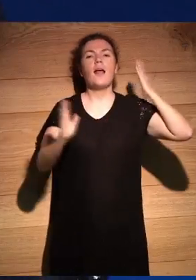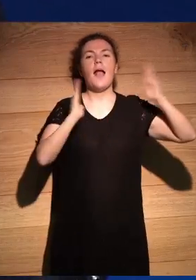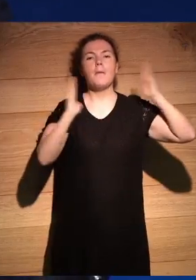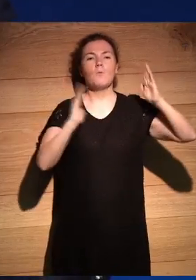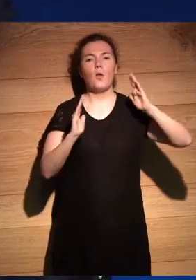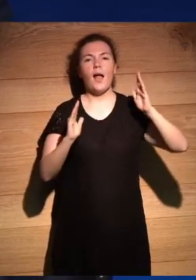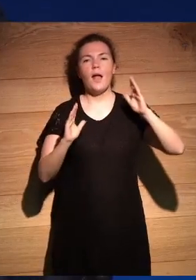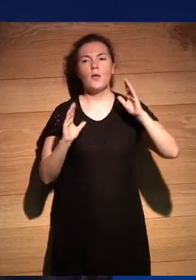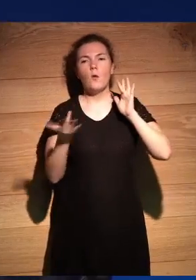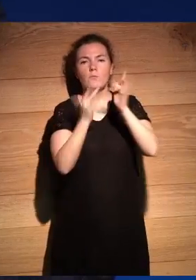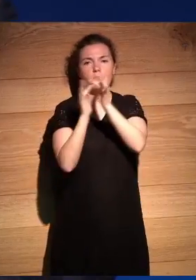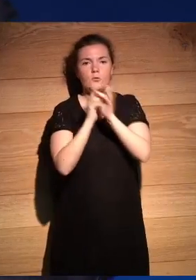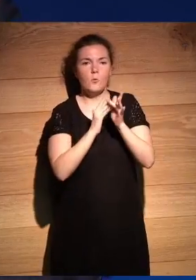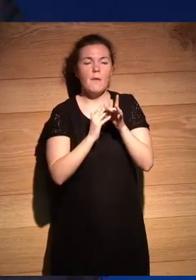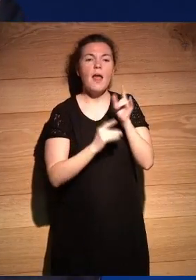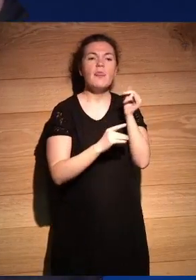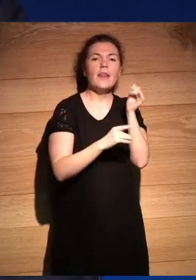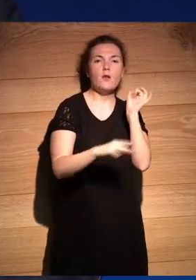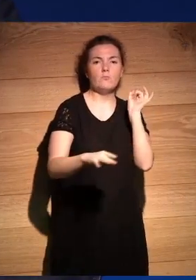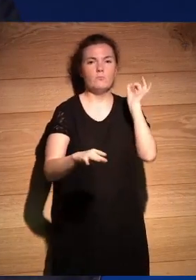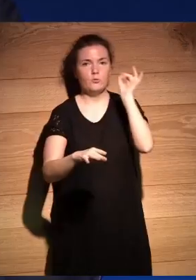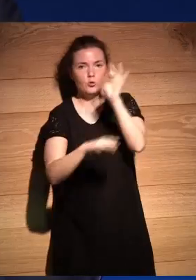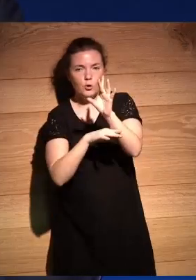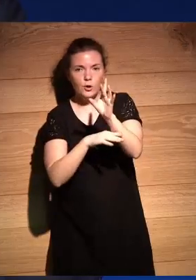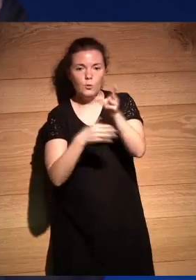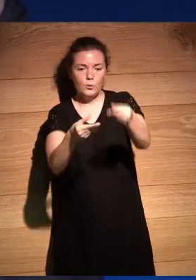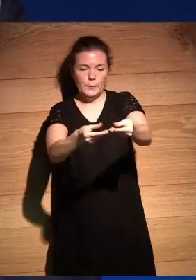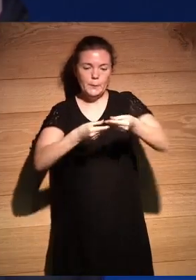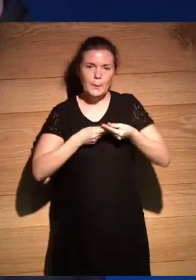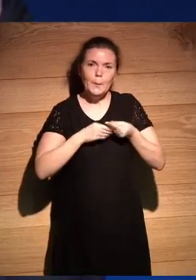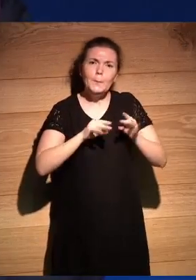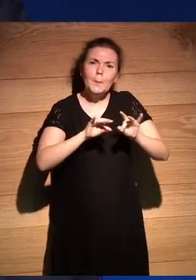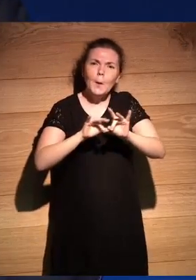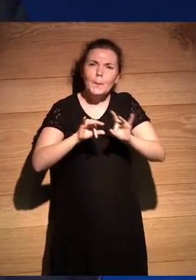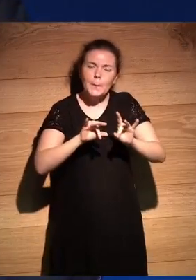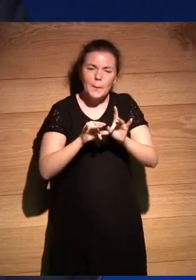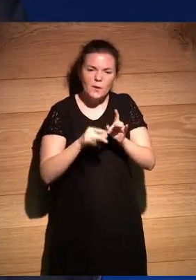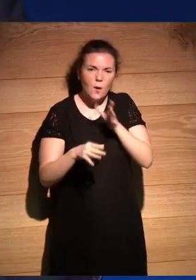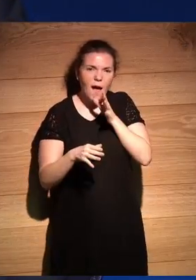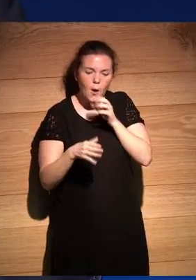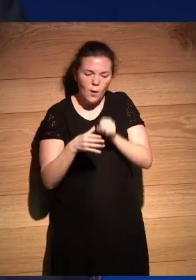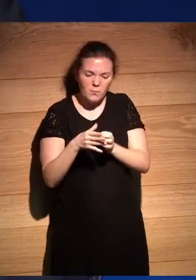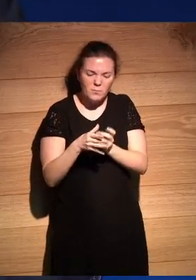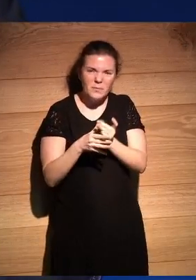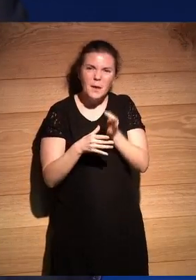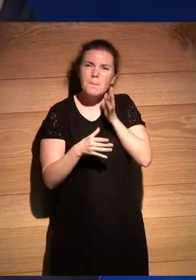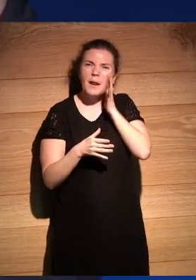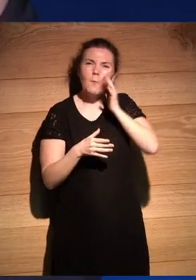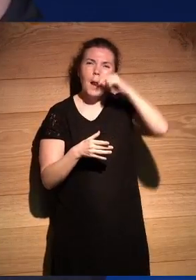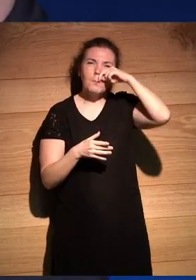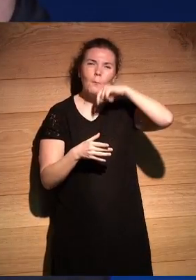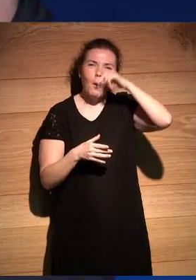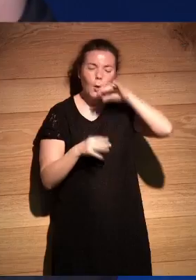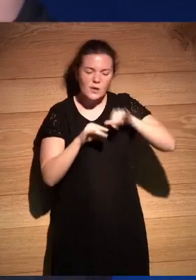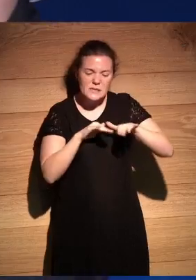incomunicada y tenías que enviar el dinero por correo y te llegaba como un polvito que lo ponías en agua y salían como unos mocos que se movían